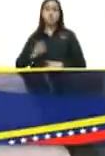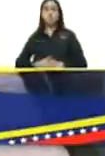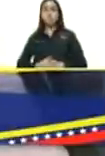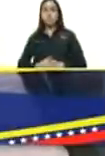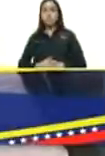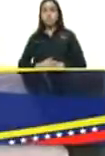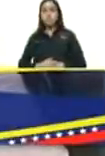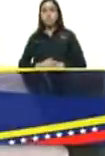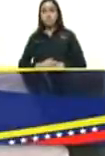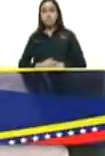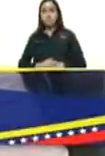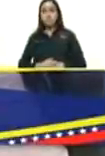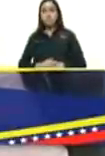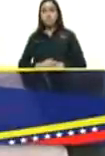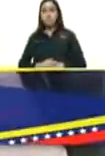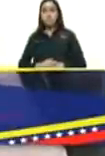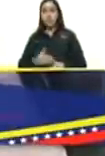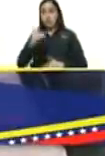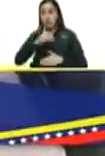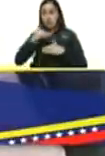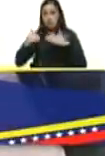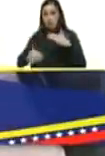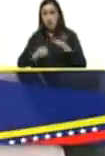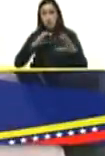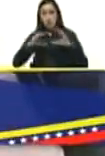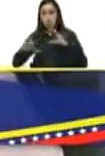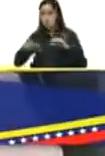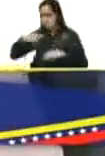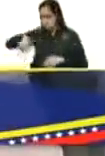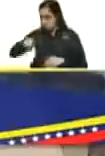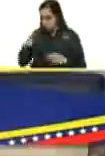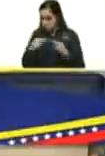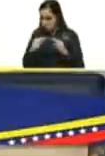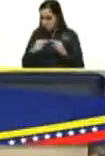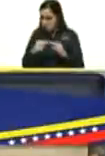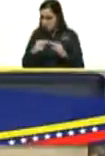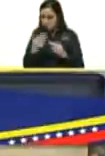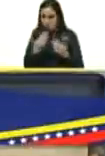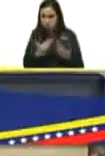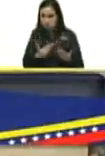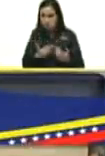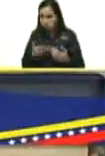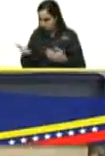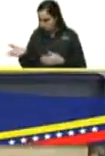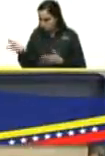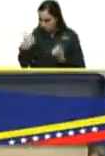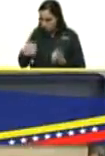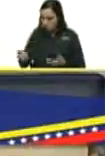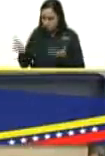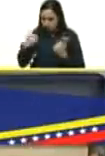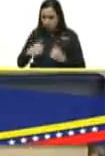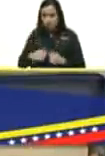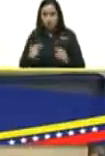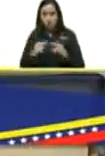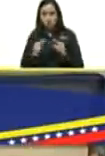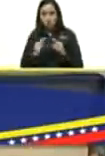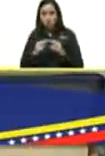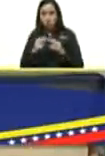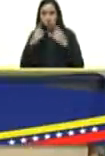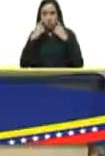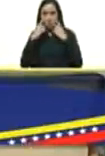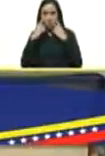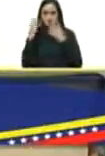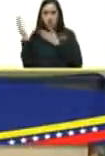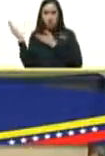Alfred Nazaret es el vicepresidente de comunicación ustedes lo conocen pasa para acá para que te vean es